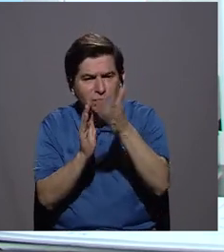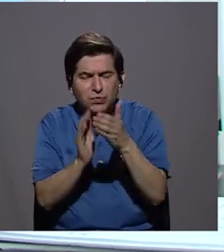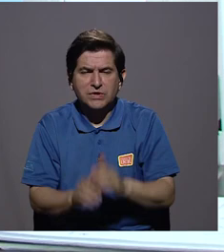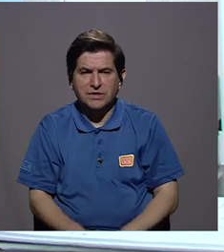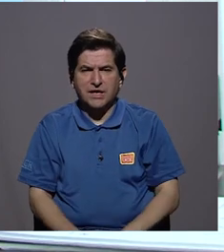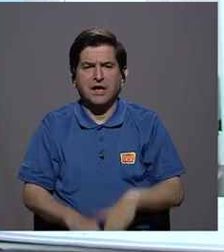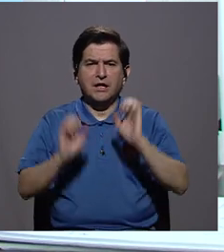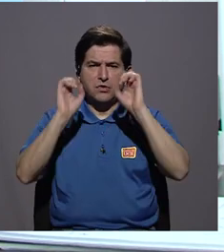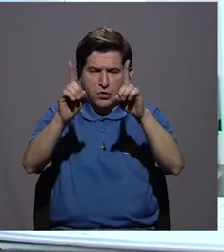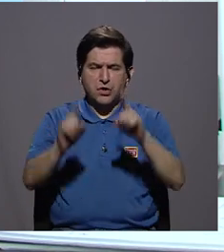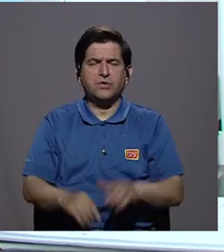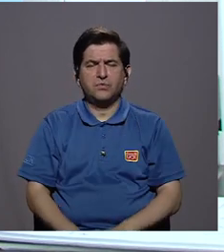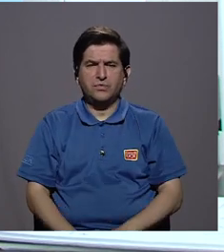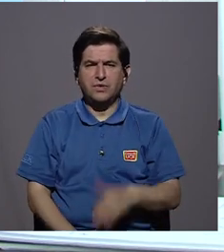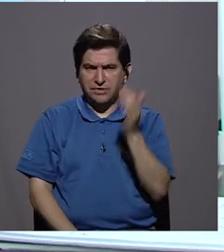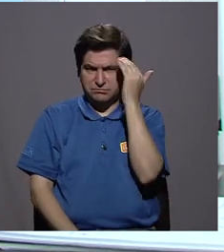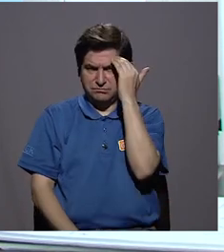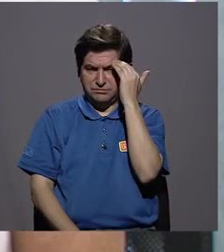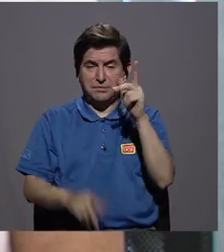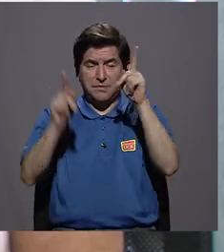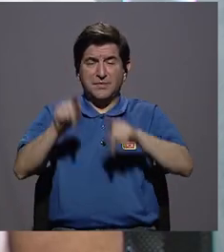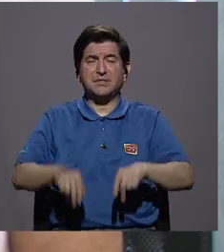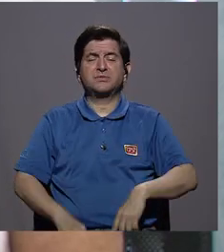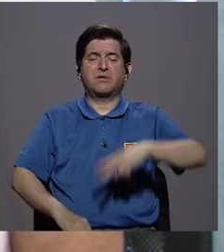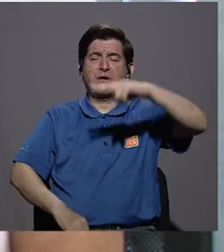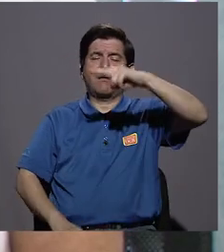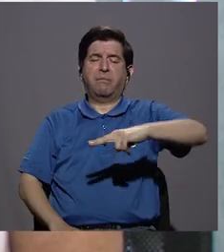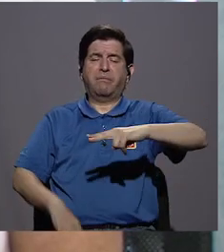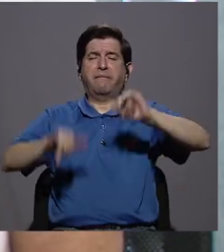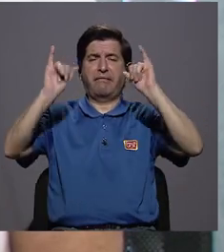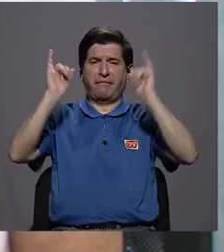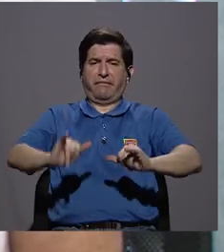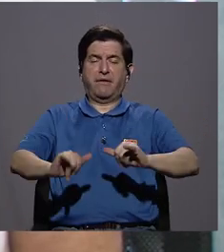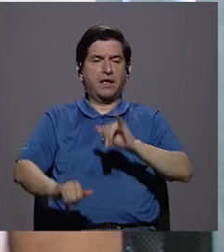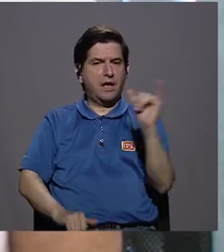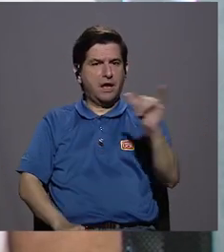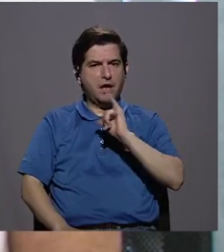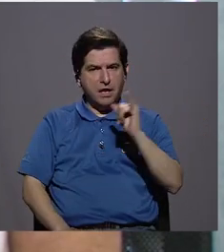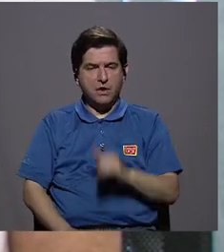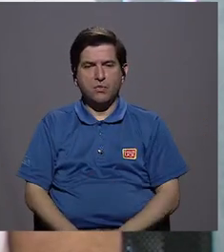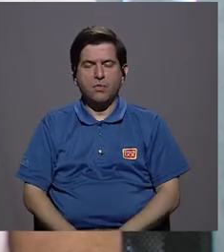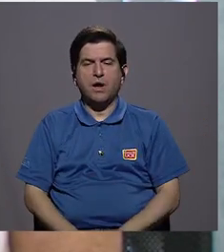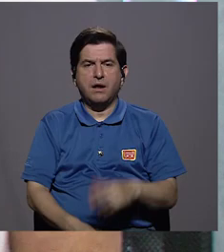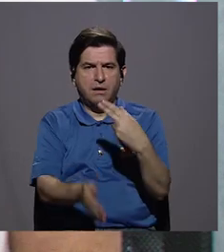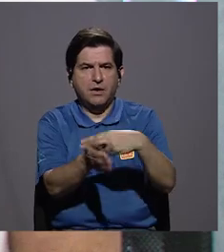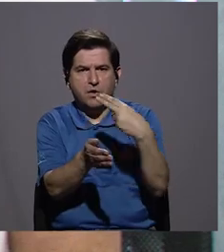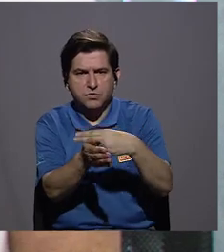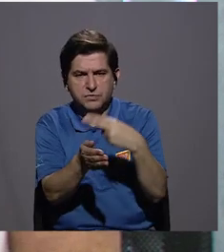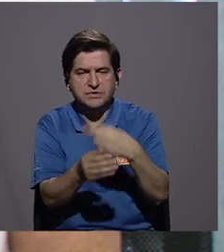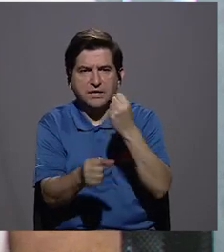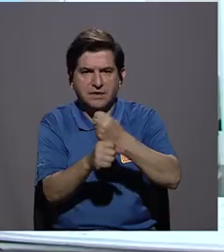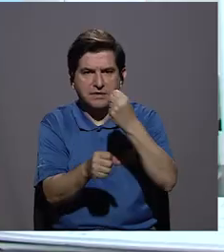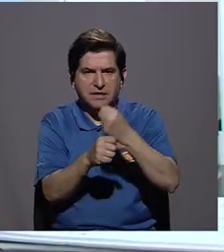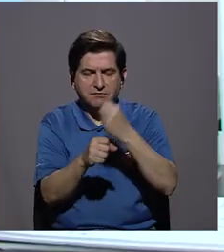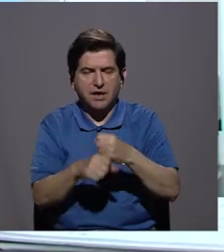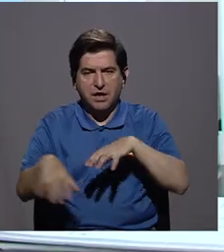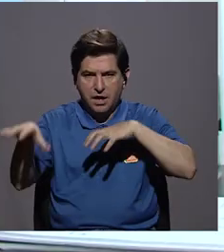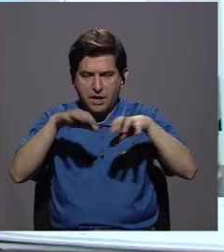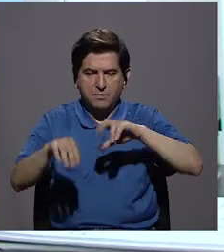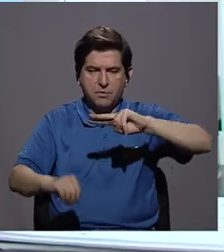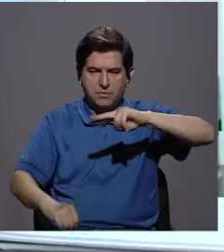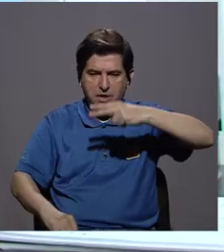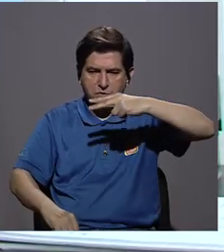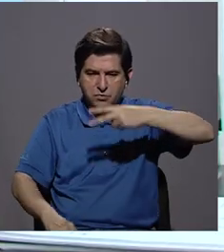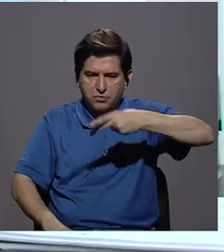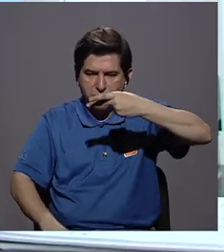se le educa con los cuidados, el paciente encamado pues también se le da en los centros médicos por lo general, trabajan lo del movimiento y esto,